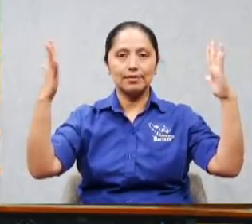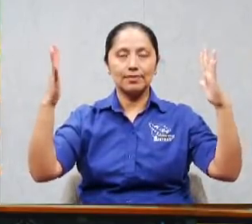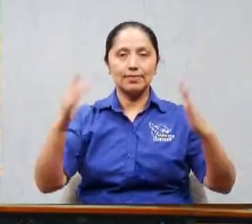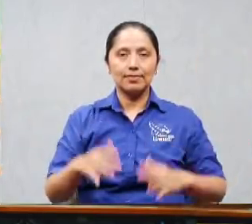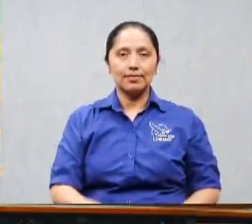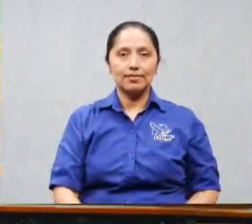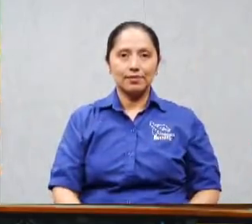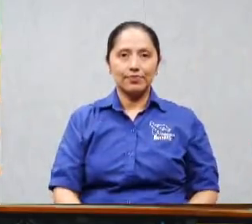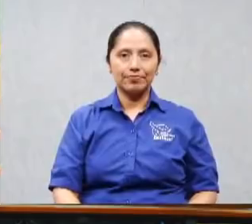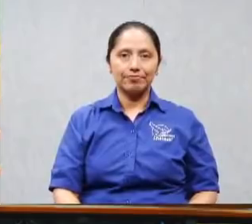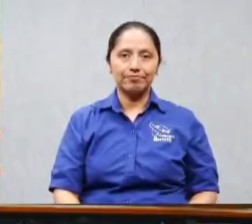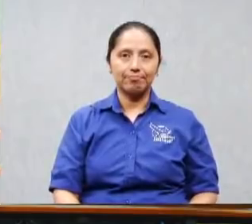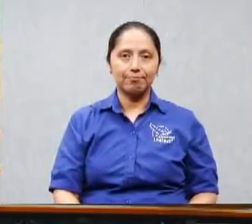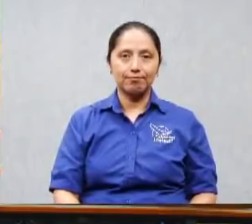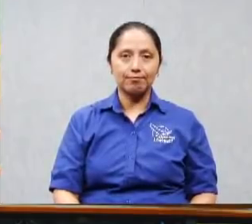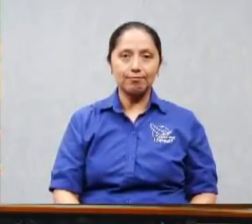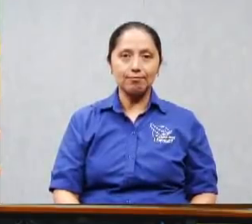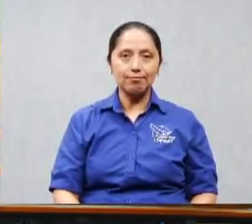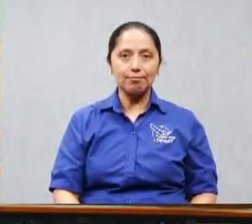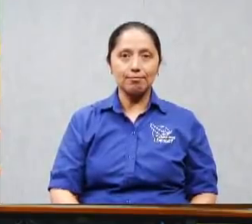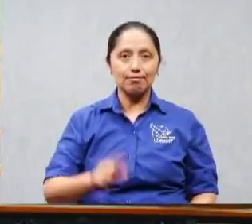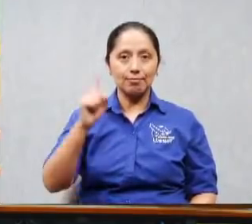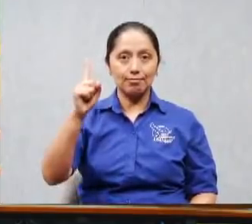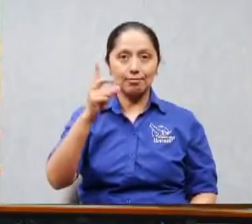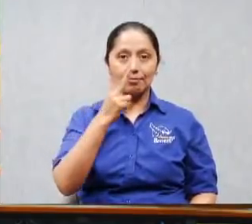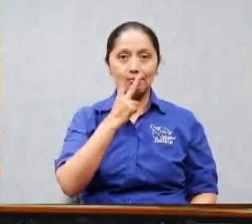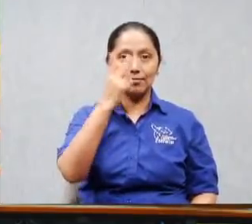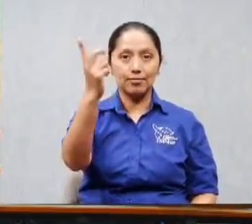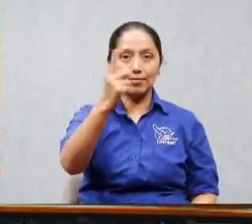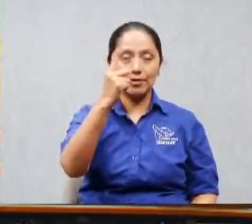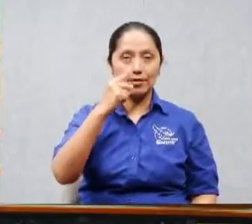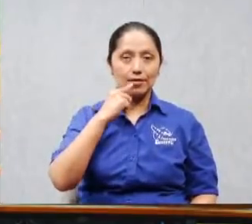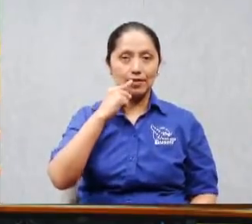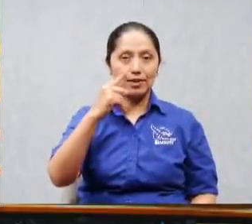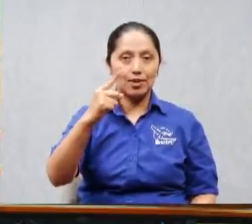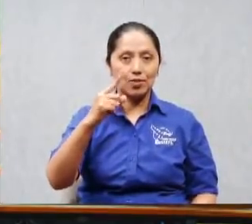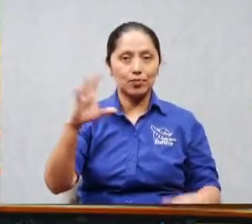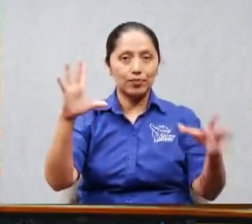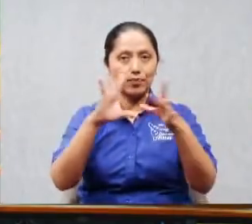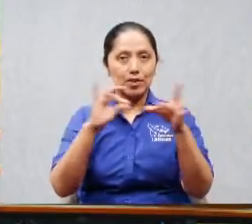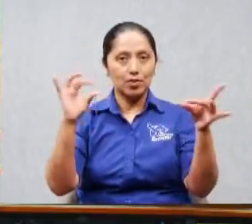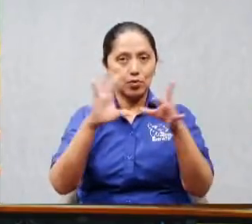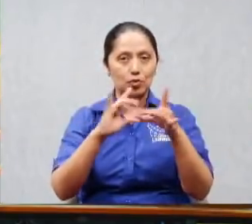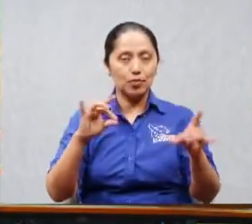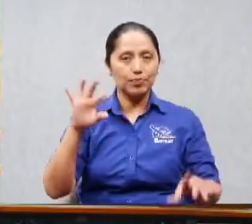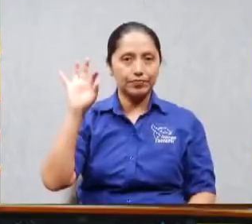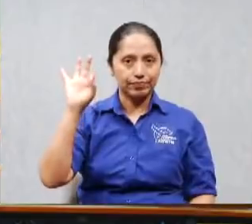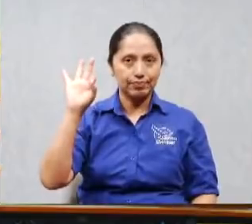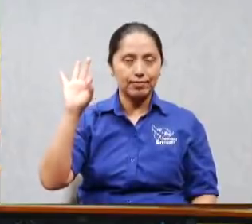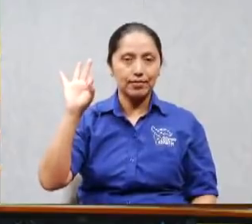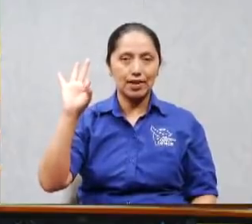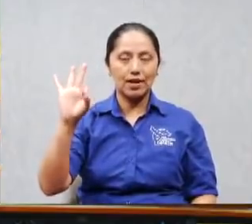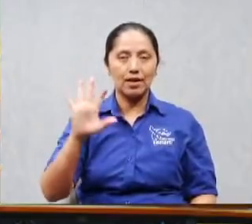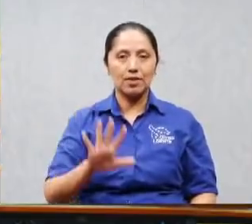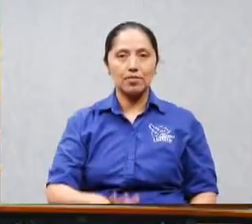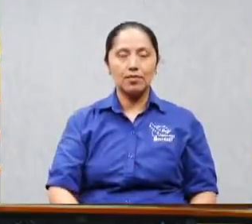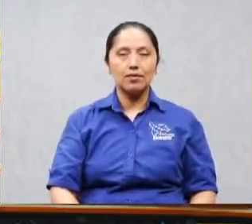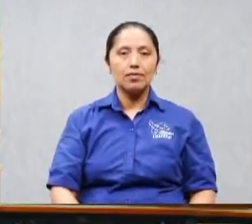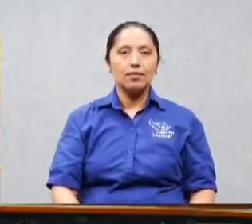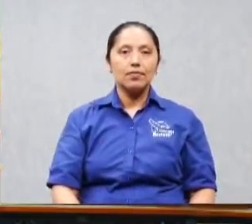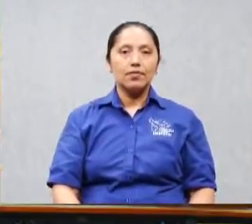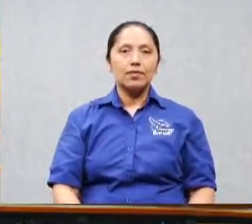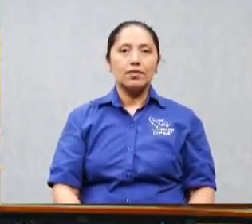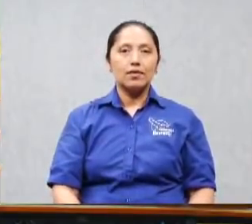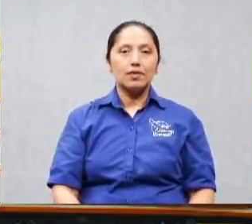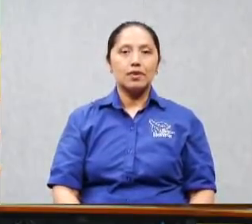me dijo un hermano una vez de Estados Unidos el hermano pastor y recién llegado aquí con nosotros